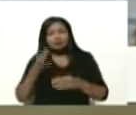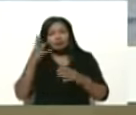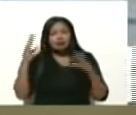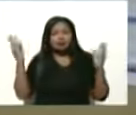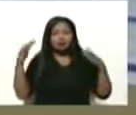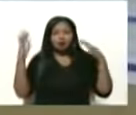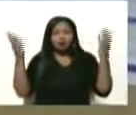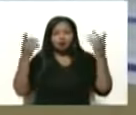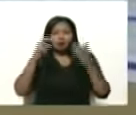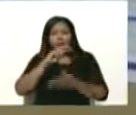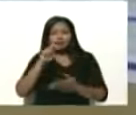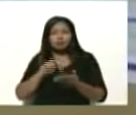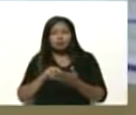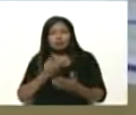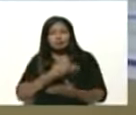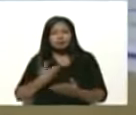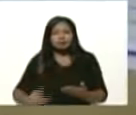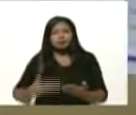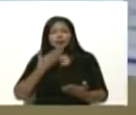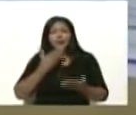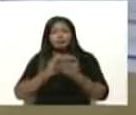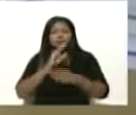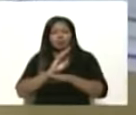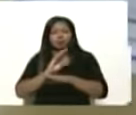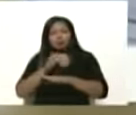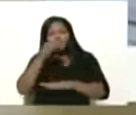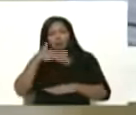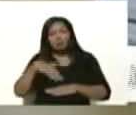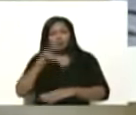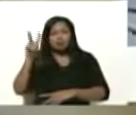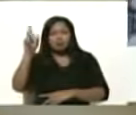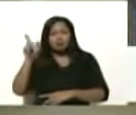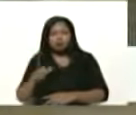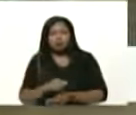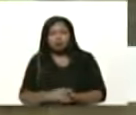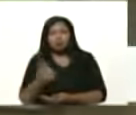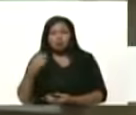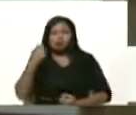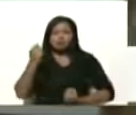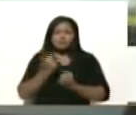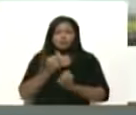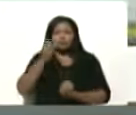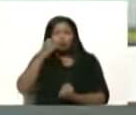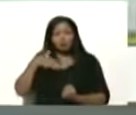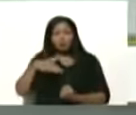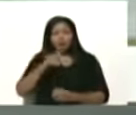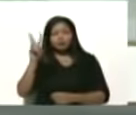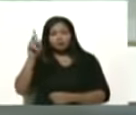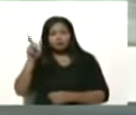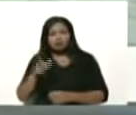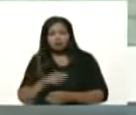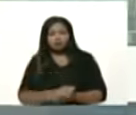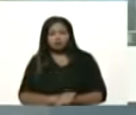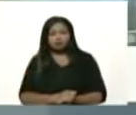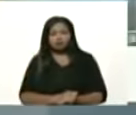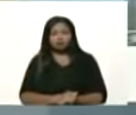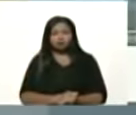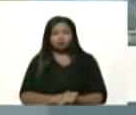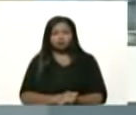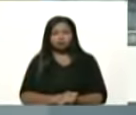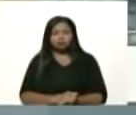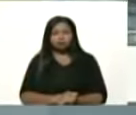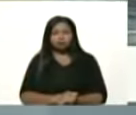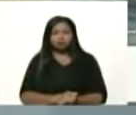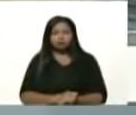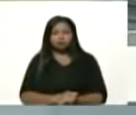Presidente, gracias por proteger al pueblo venezolano. Presidente, cuente con el pueblo venezolano. Le devuelvo el pase. ¿Qué le pasa?